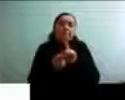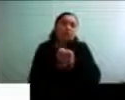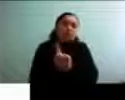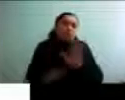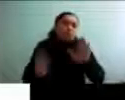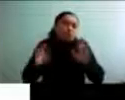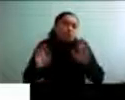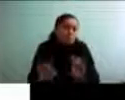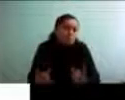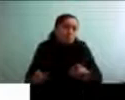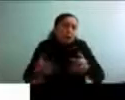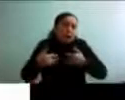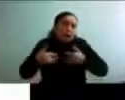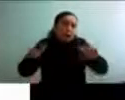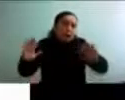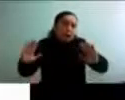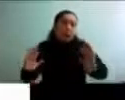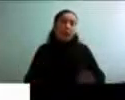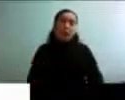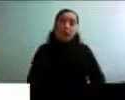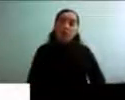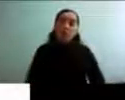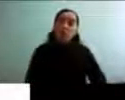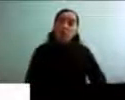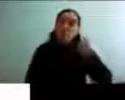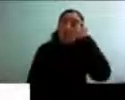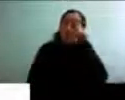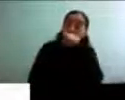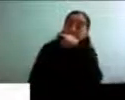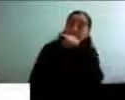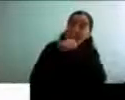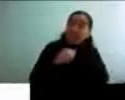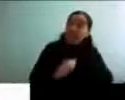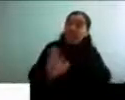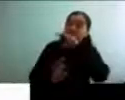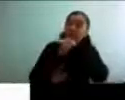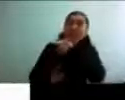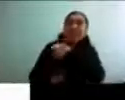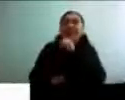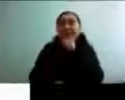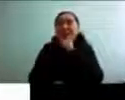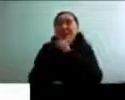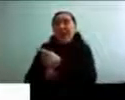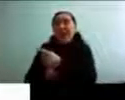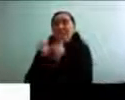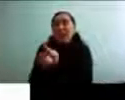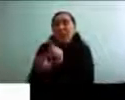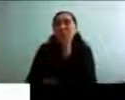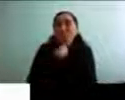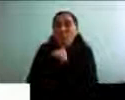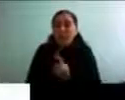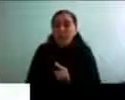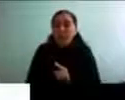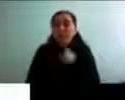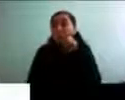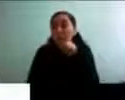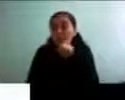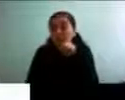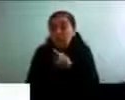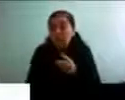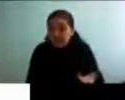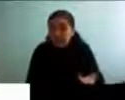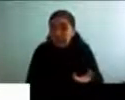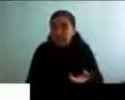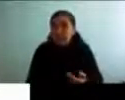¿no? O cuando uno piensa eso de la gente mayor, dice, no, si los viejos ya no cambian. Mentira. Uno cambia cuando uno quiere